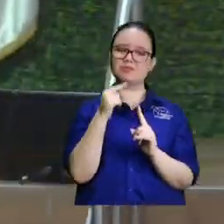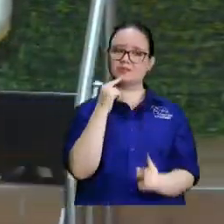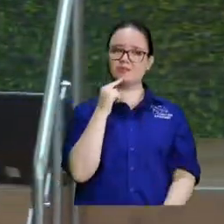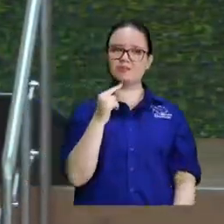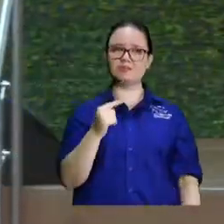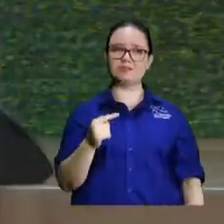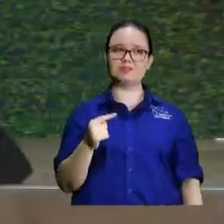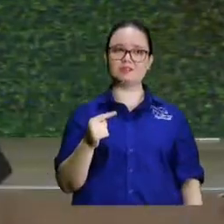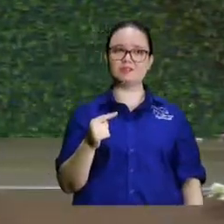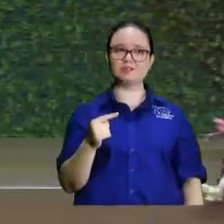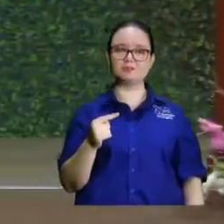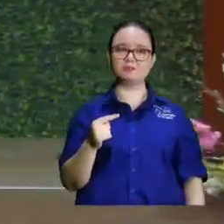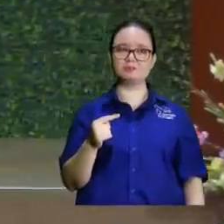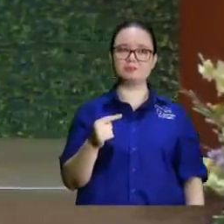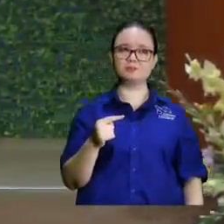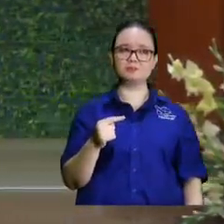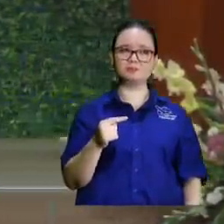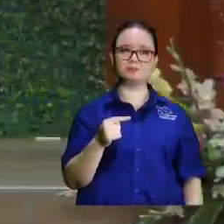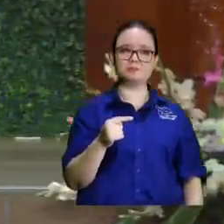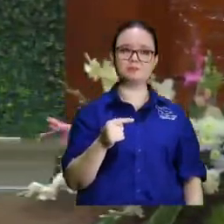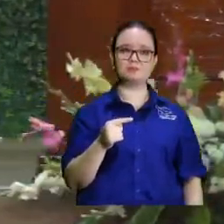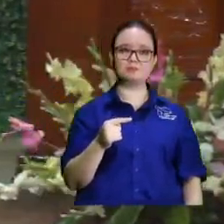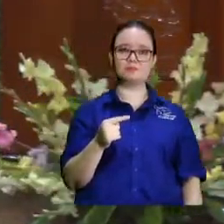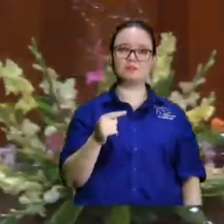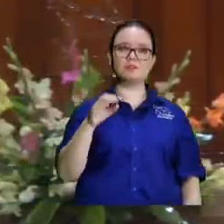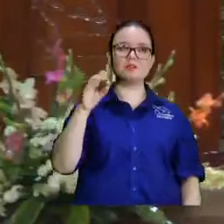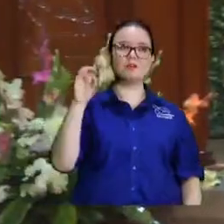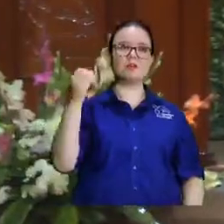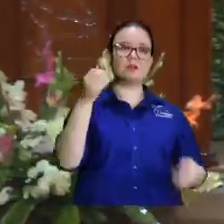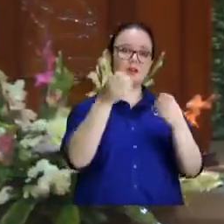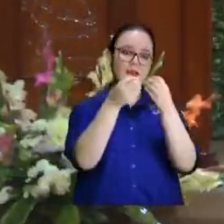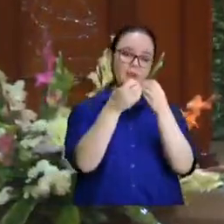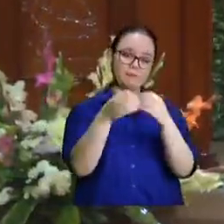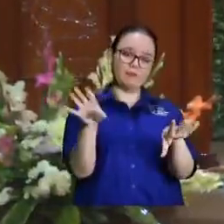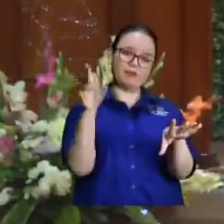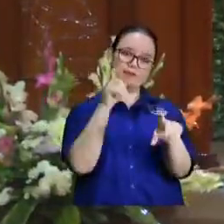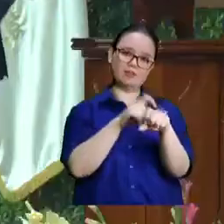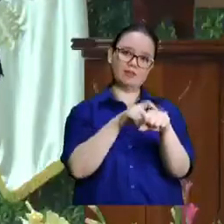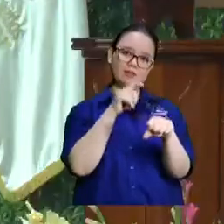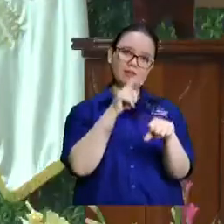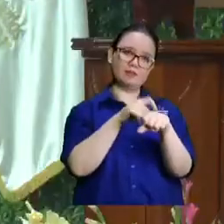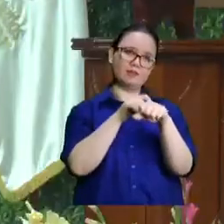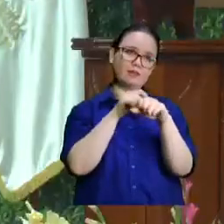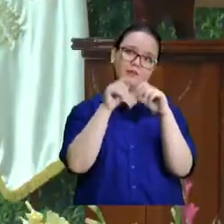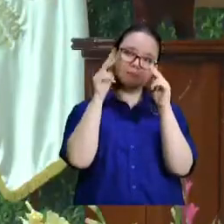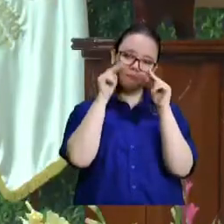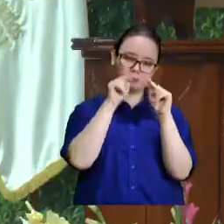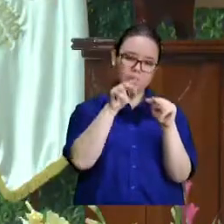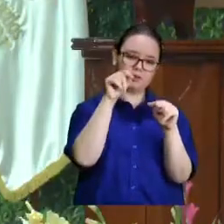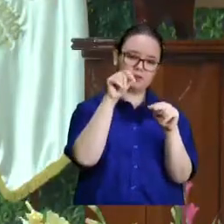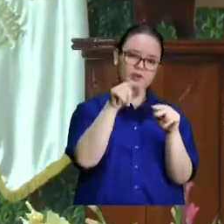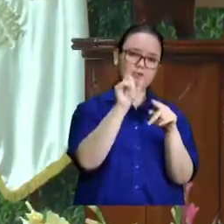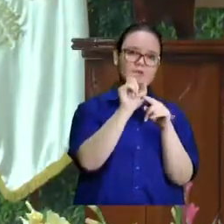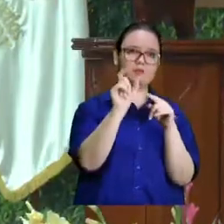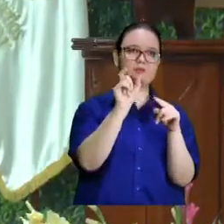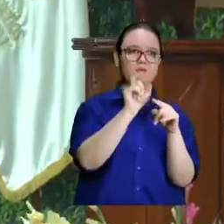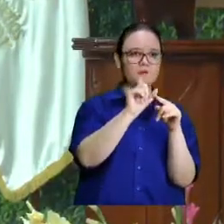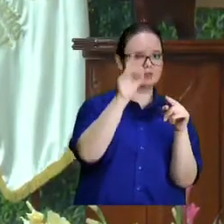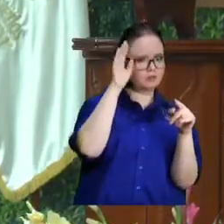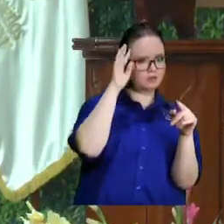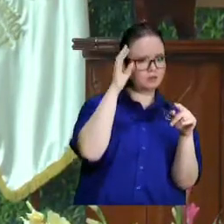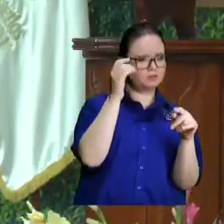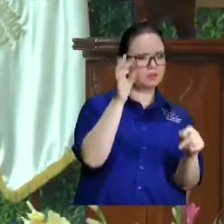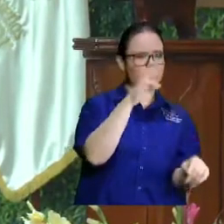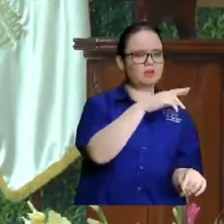esa es una doctrina extraña que le quita el tiempo a la gente para que se purifique y porque es extraña porque está fuera del contexto